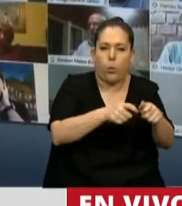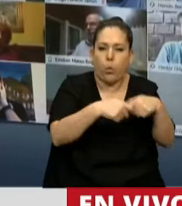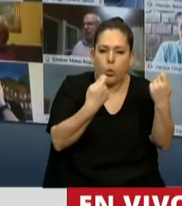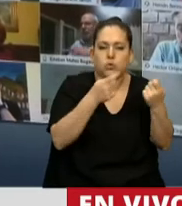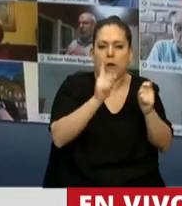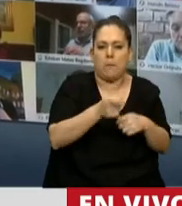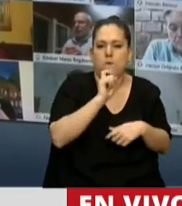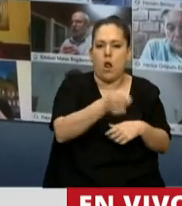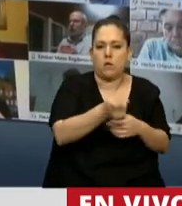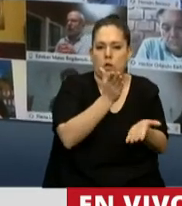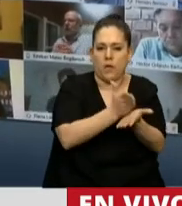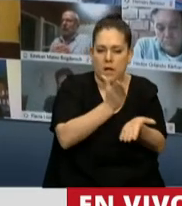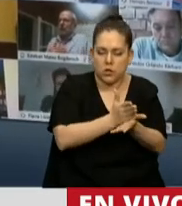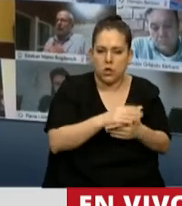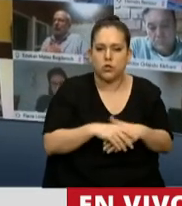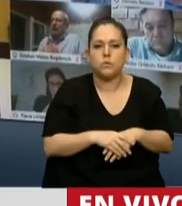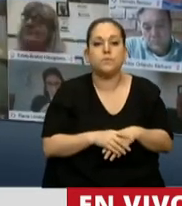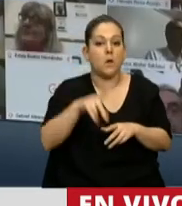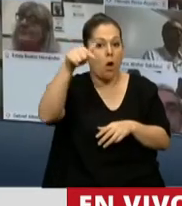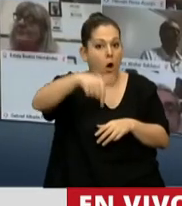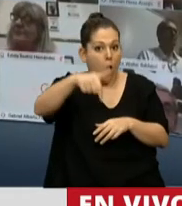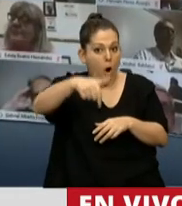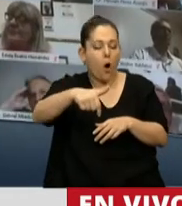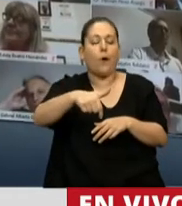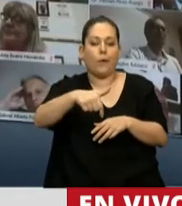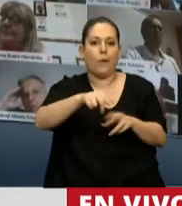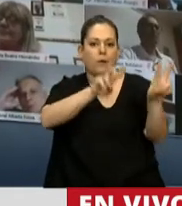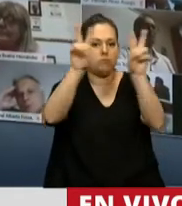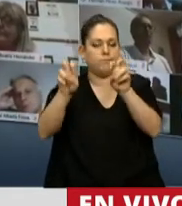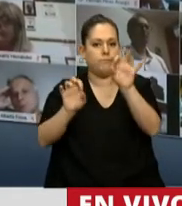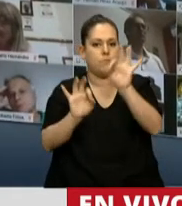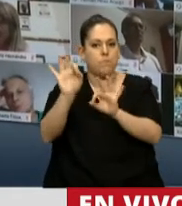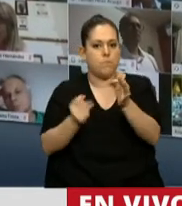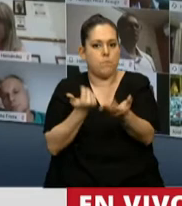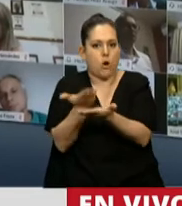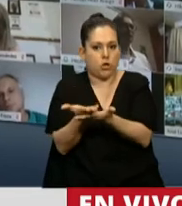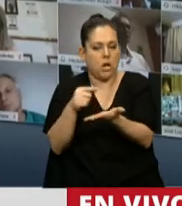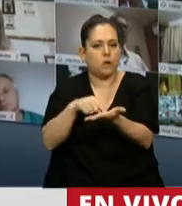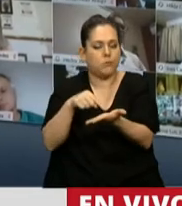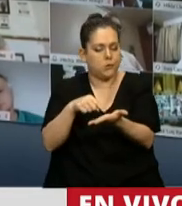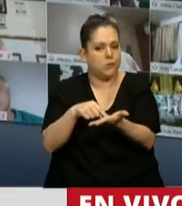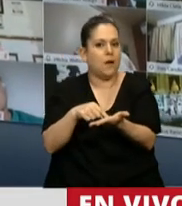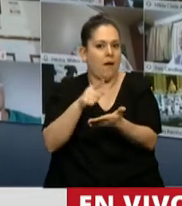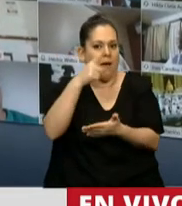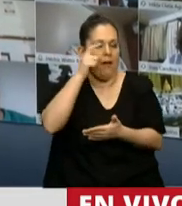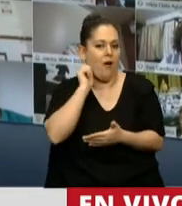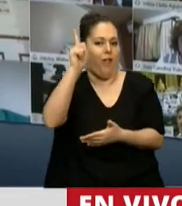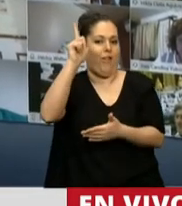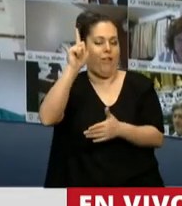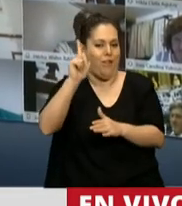de derechos. Y hoy, al tratar este proyecto, debemos decir que lo hemos logrado.